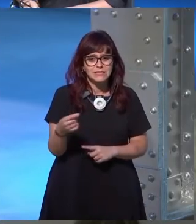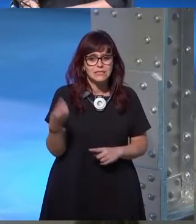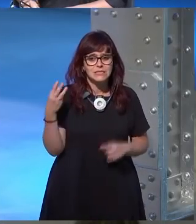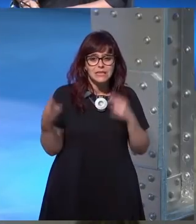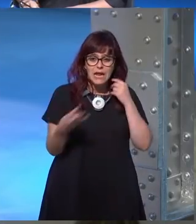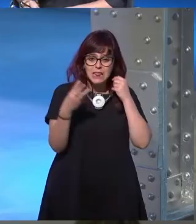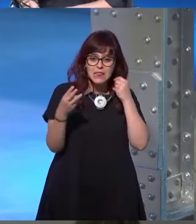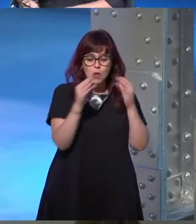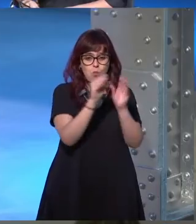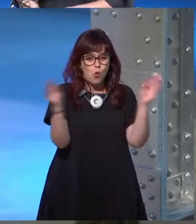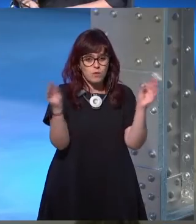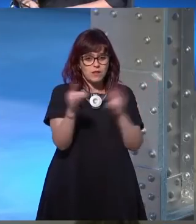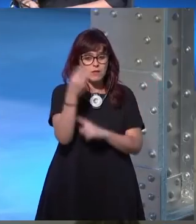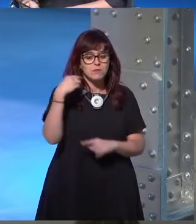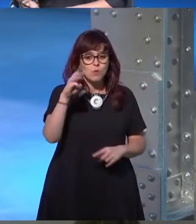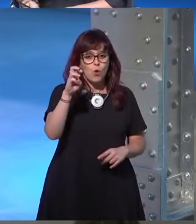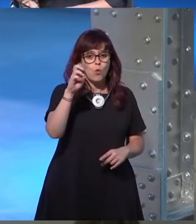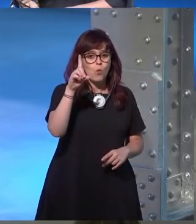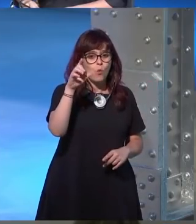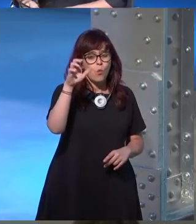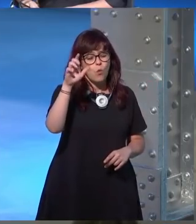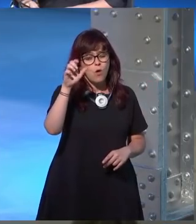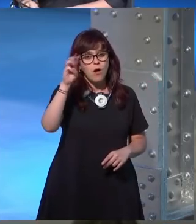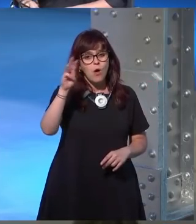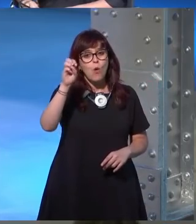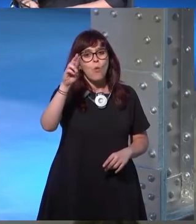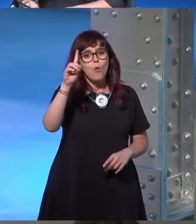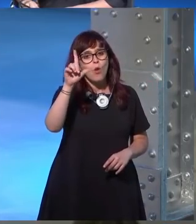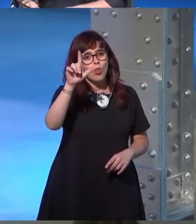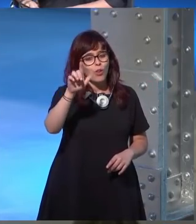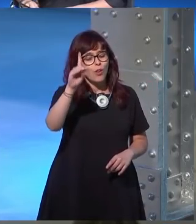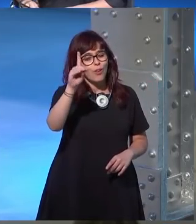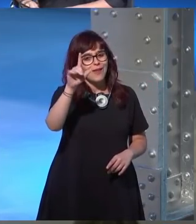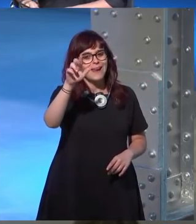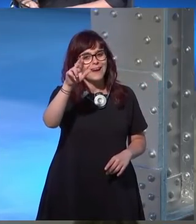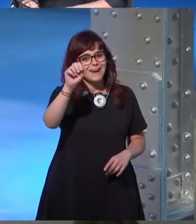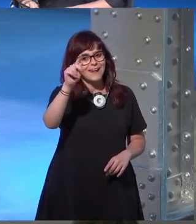volumen de la saga World Breaker es realmente muy duro